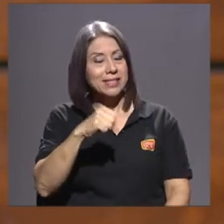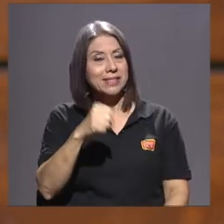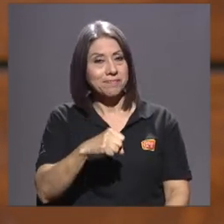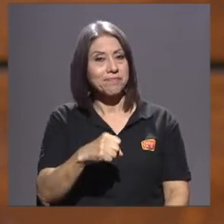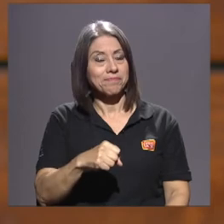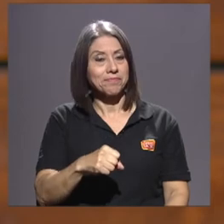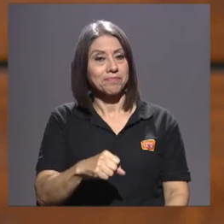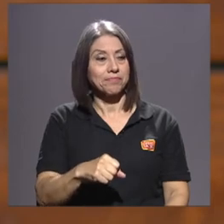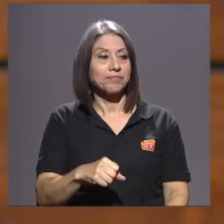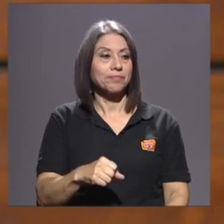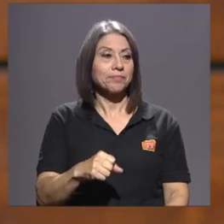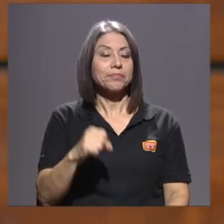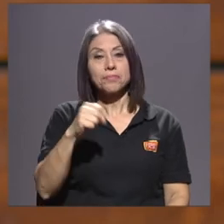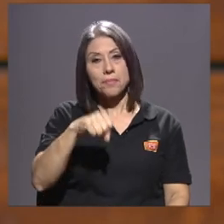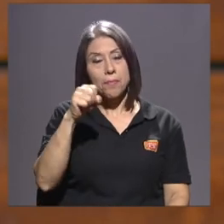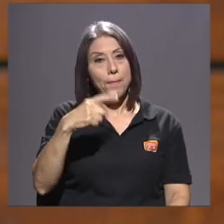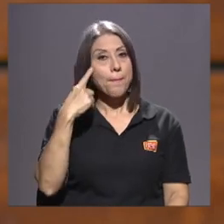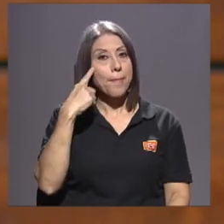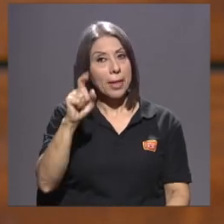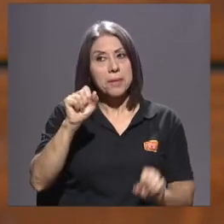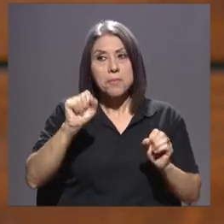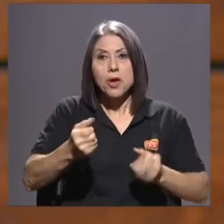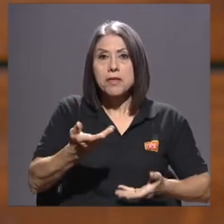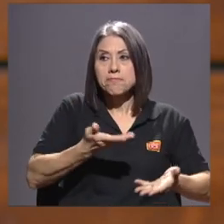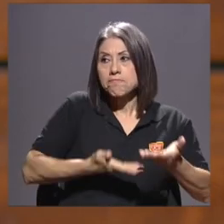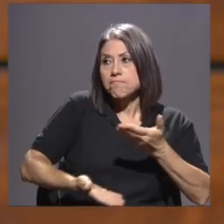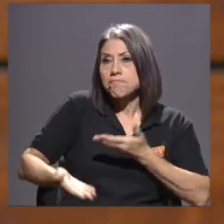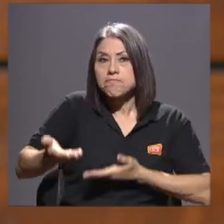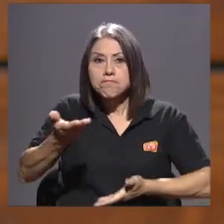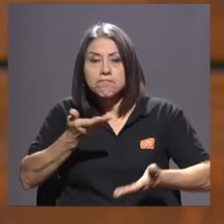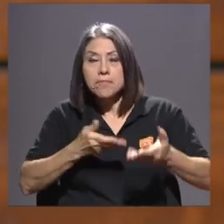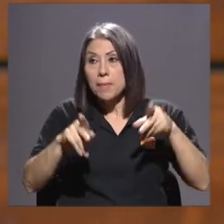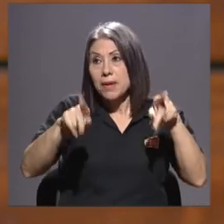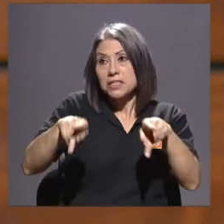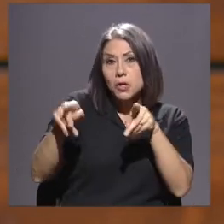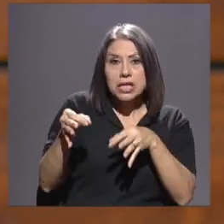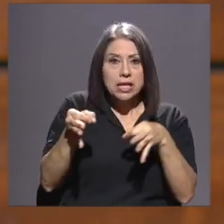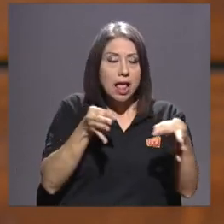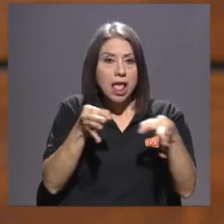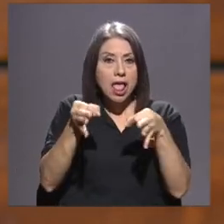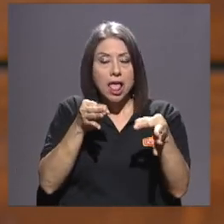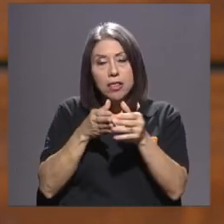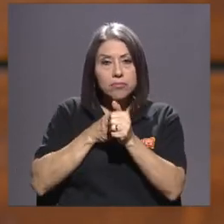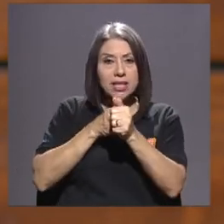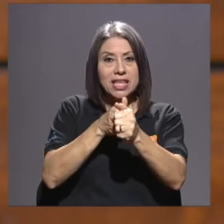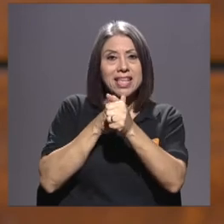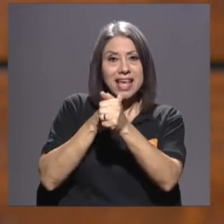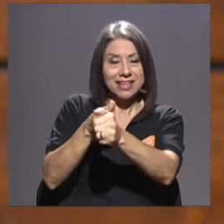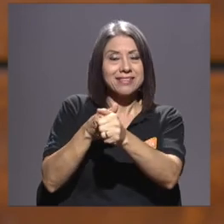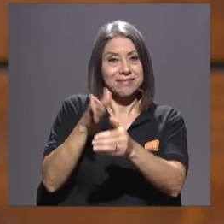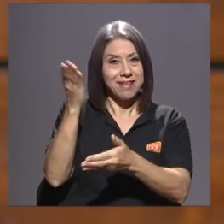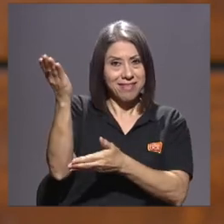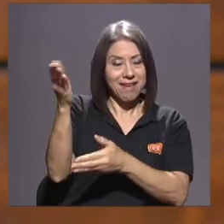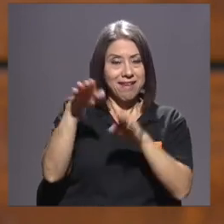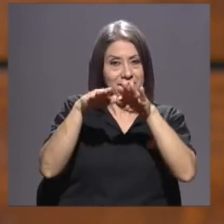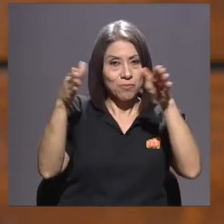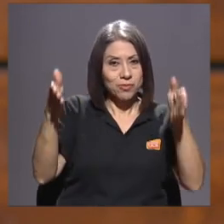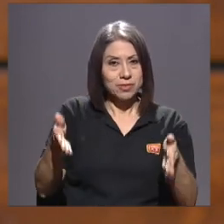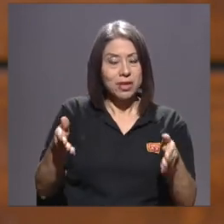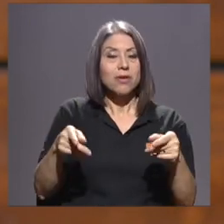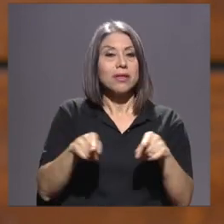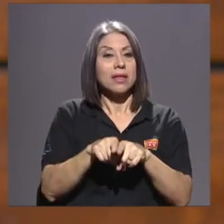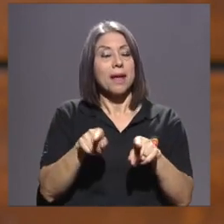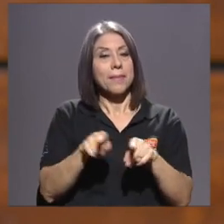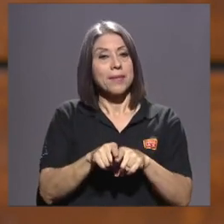sí, claro, para tener esta mediación de los guías y de las personas que están allá en el museo, en la galería, que